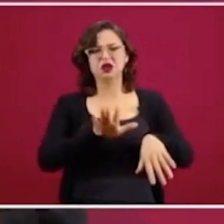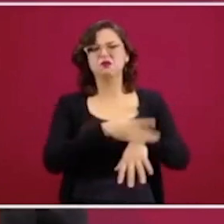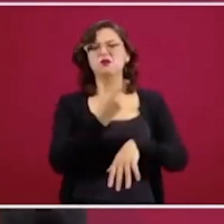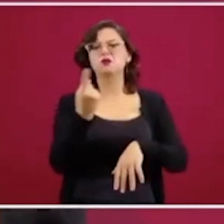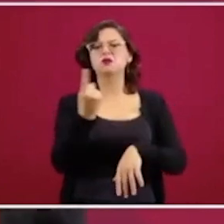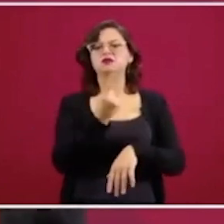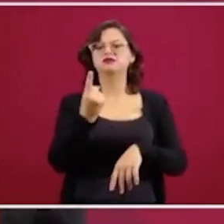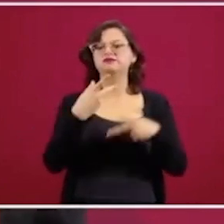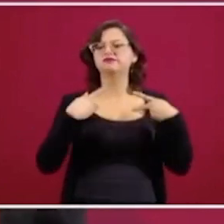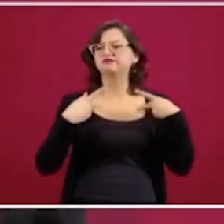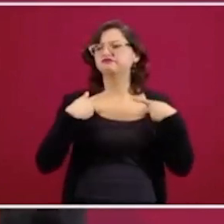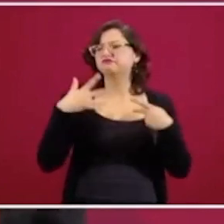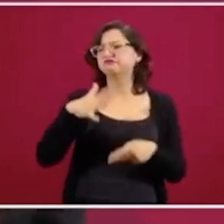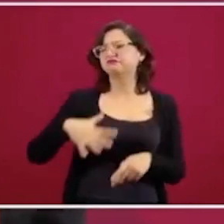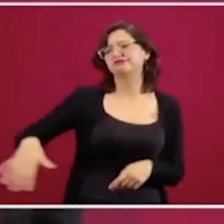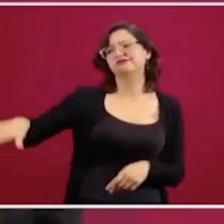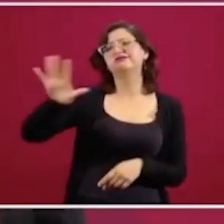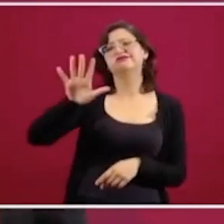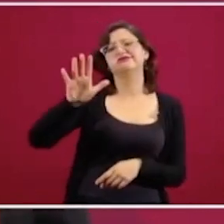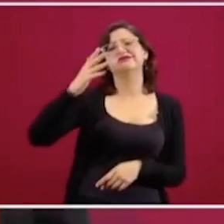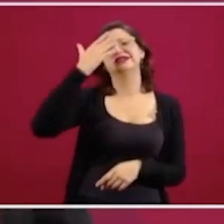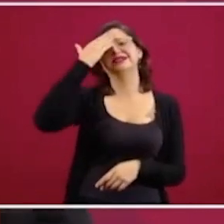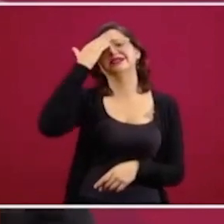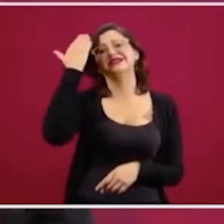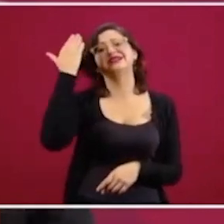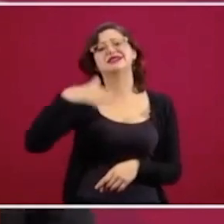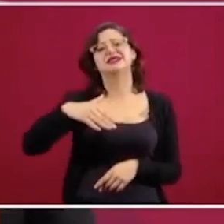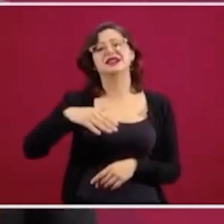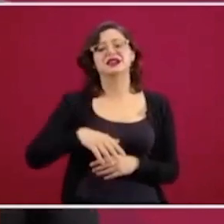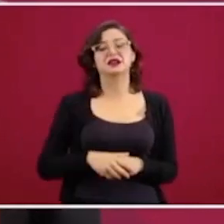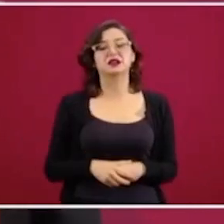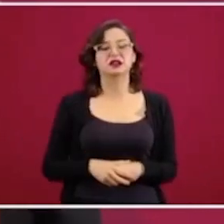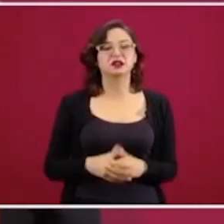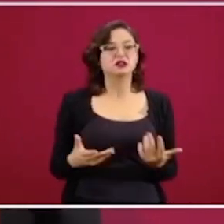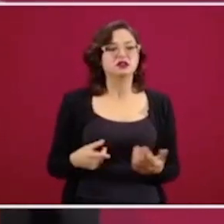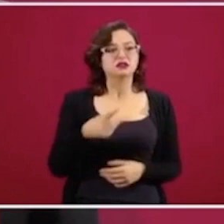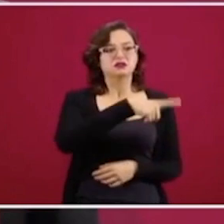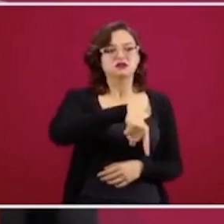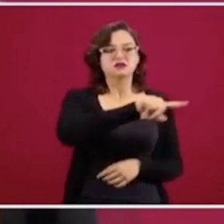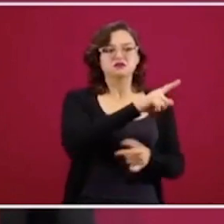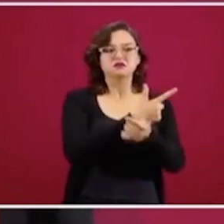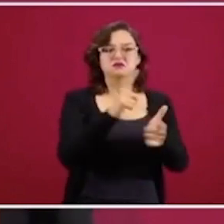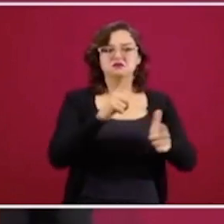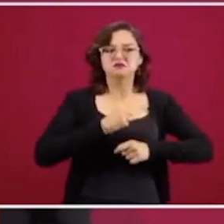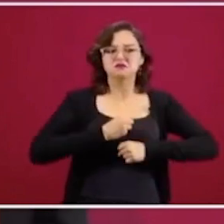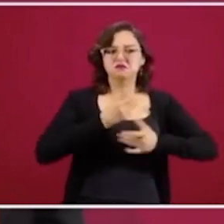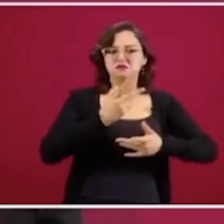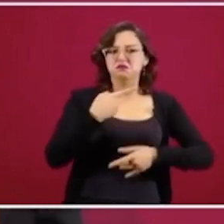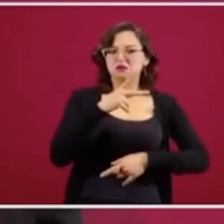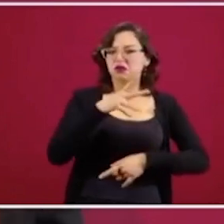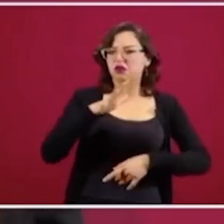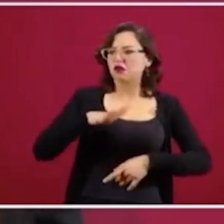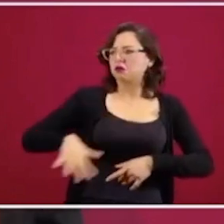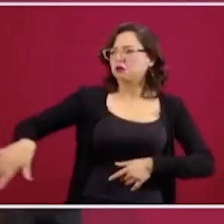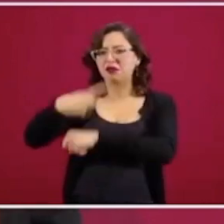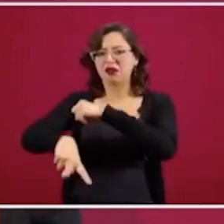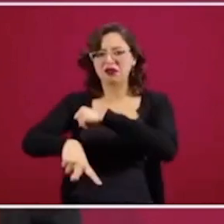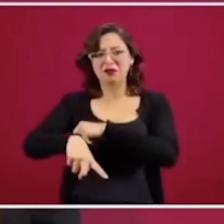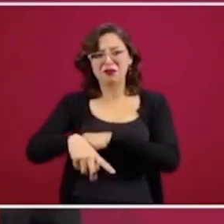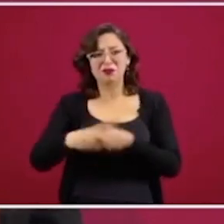muy consciente, se puede decir, es que se hace daño, sí, pero no mucho,